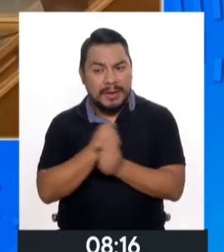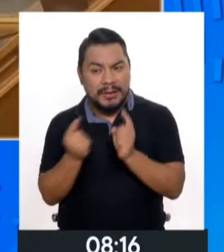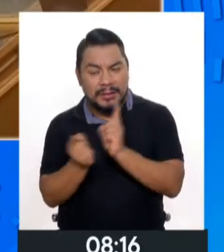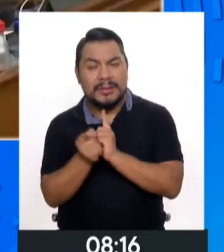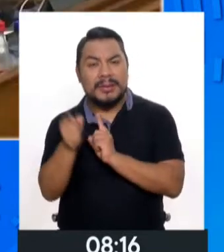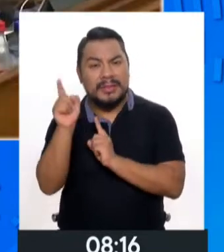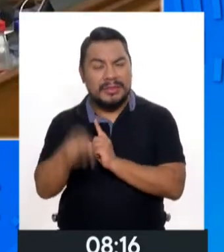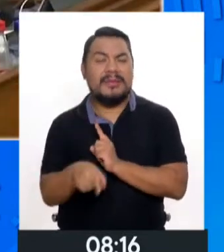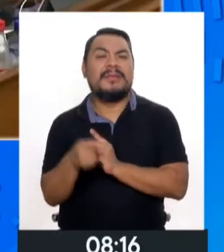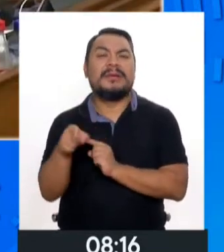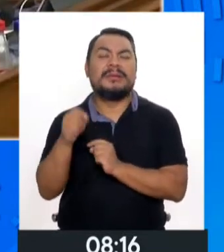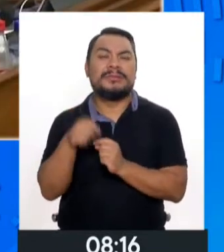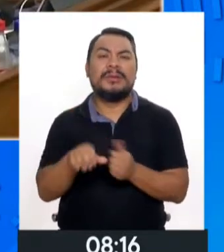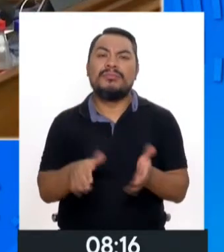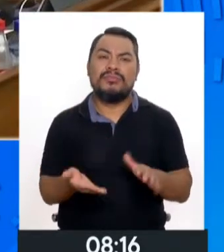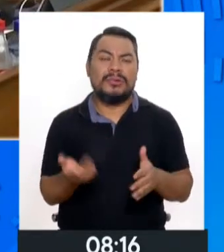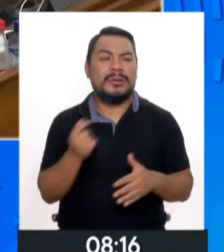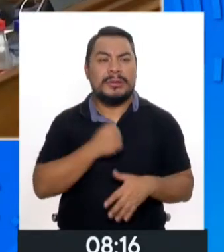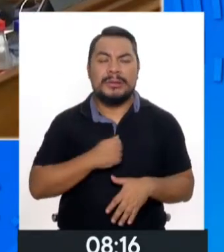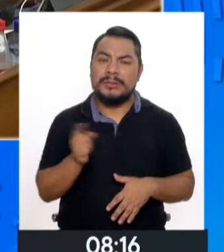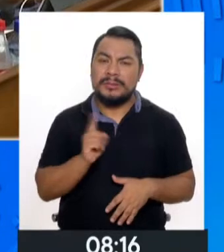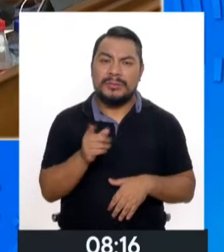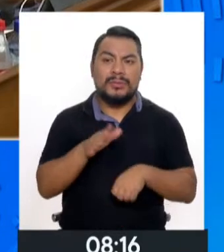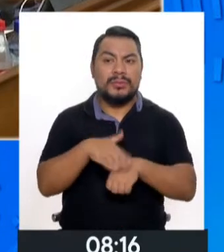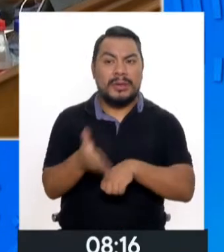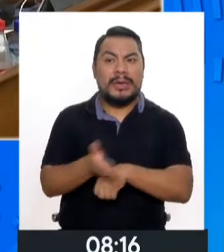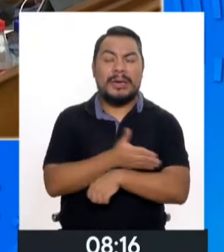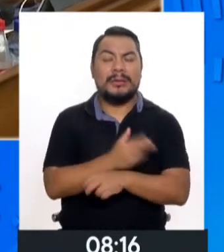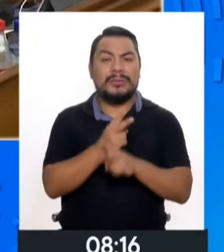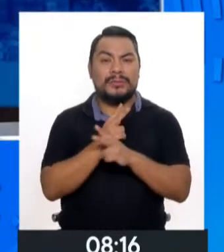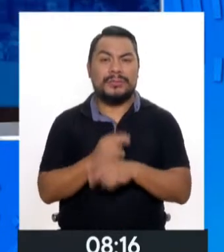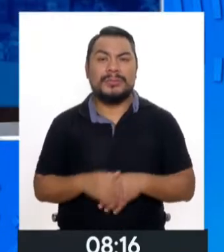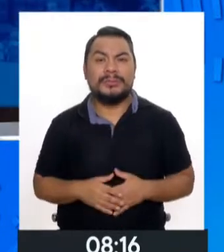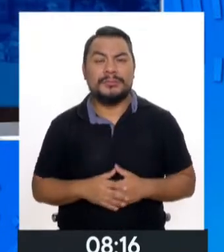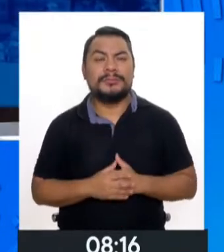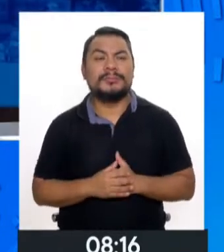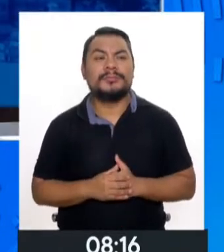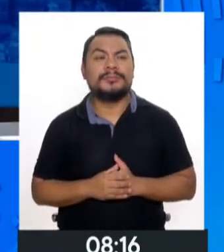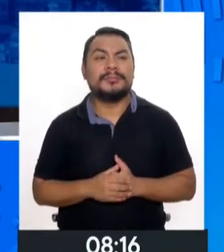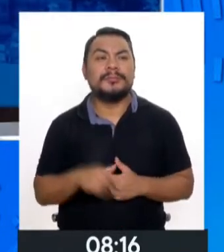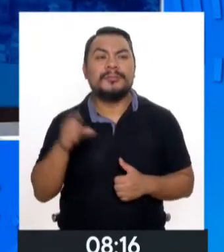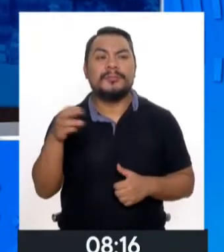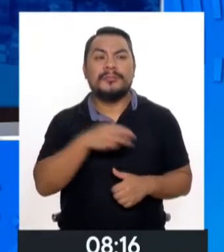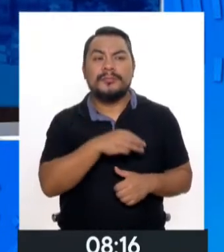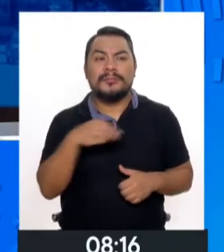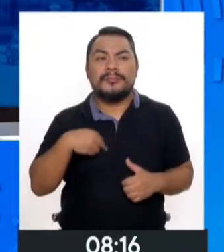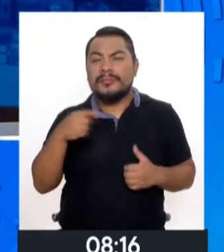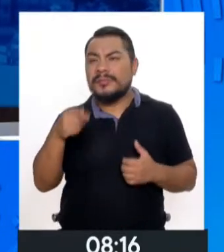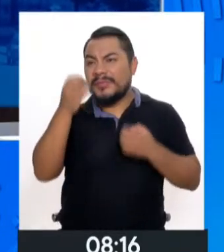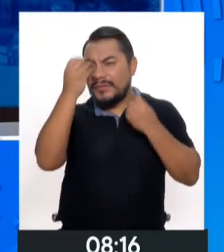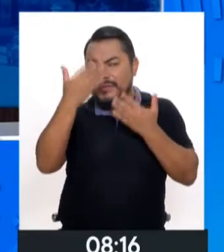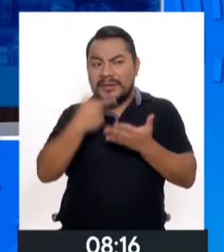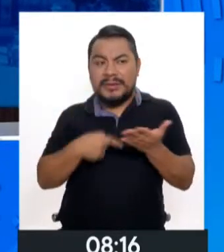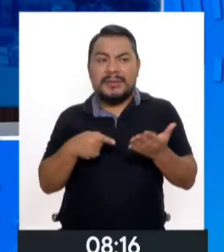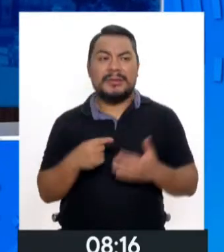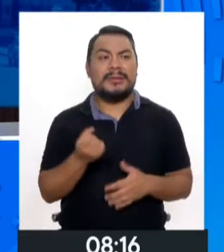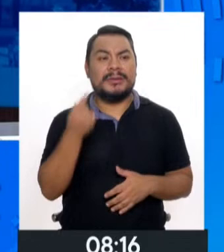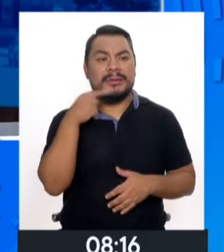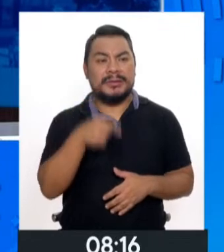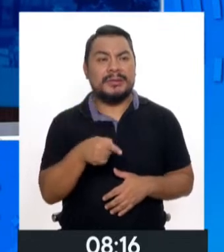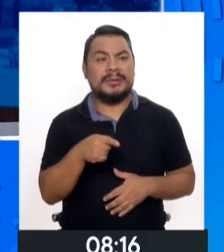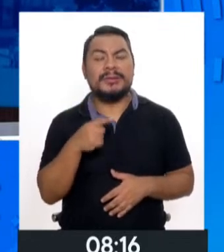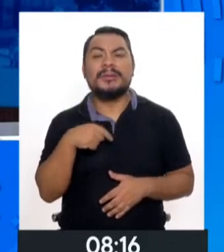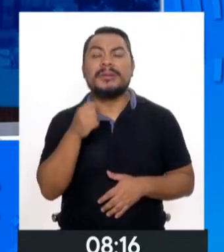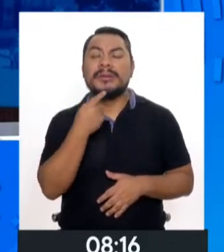realmente siguen perdiendo la vida. Sí, ministra, y solamente para ver si tenemos la cifra exacta. Entiendo, según